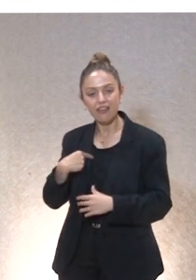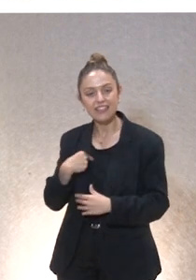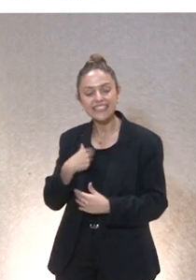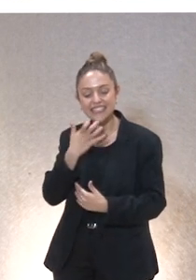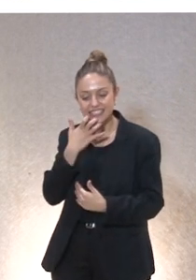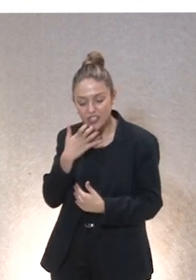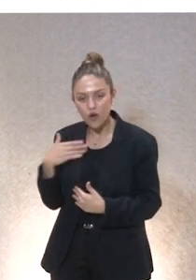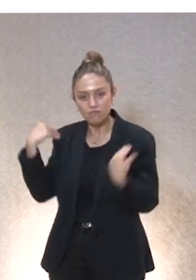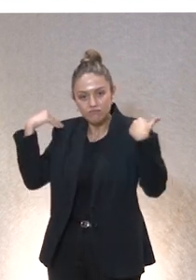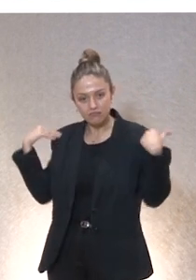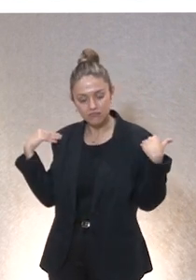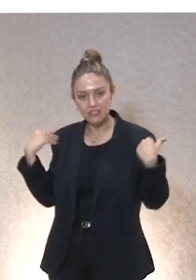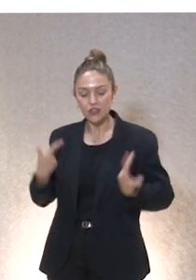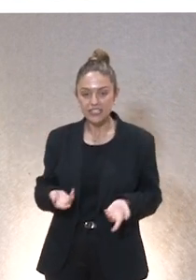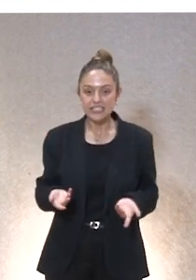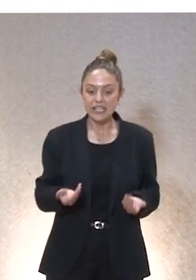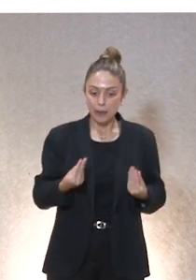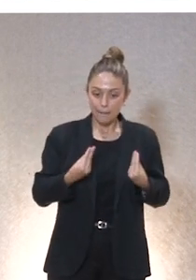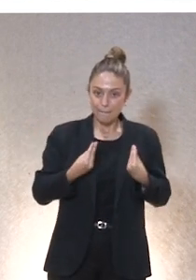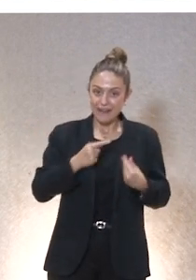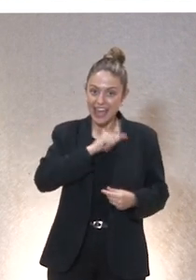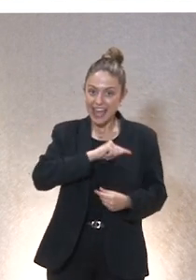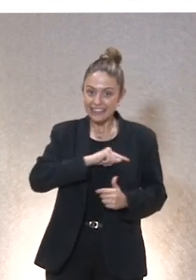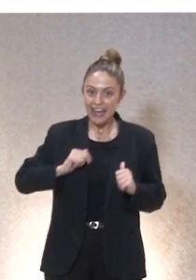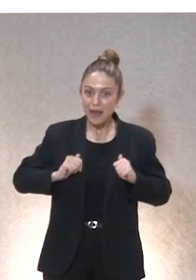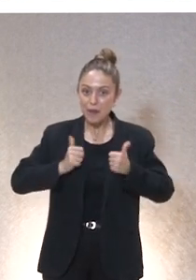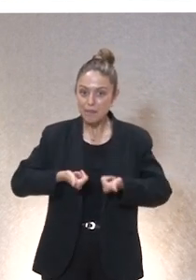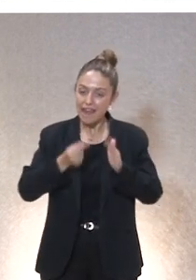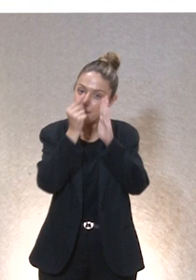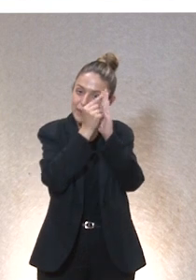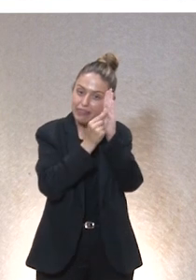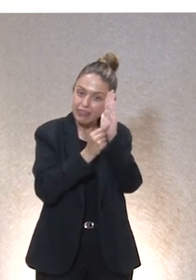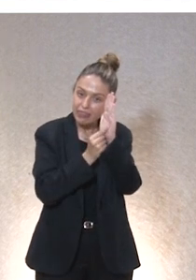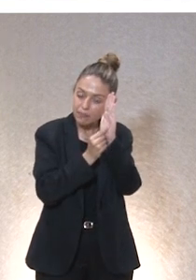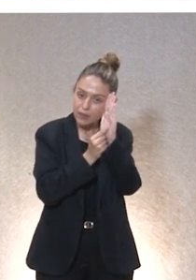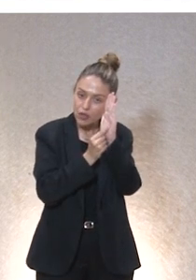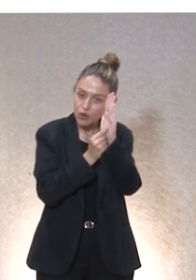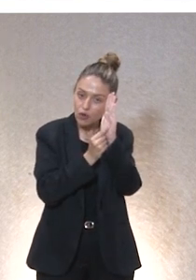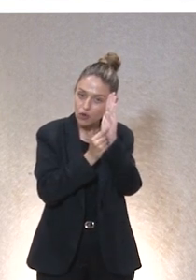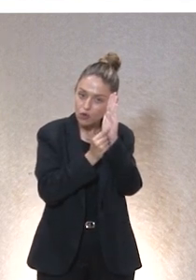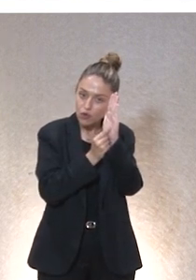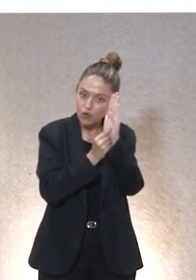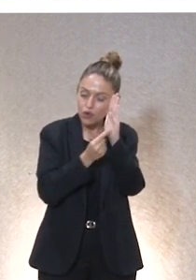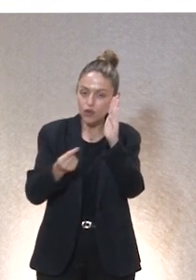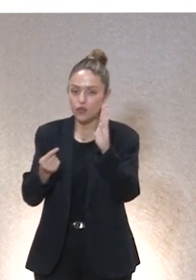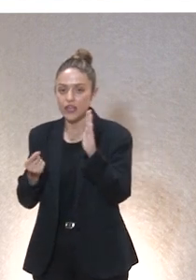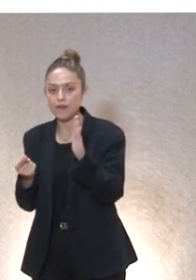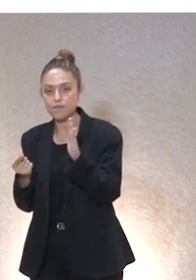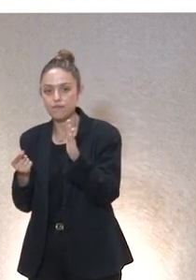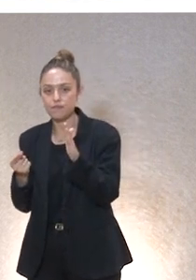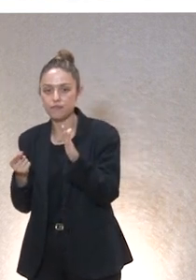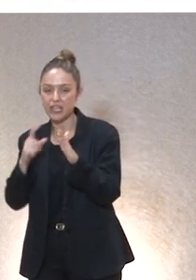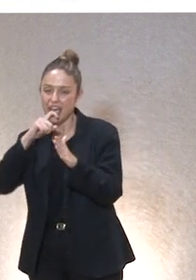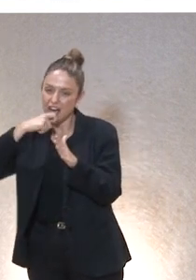y por lo tanto mi vida ética la ética comienza con el principio de alteridad y no el principio del egoísmo que diría